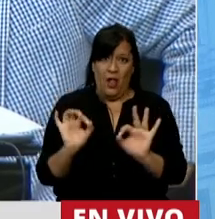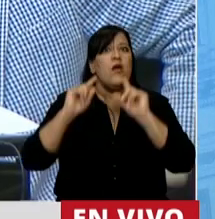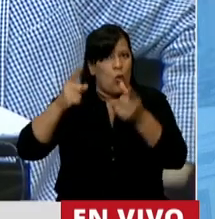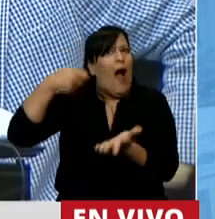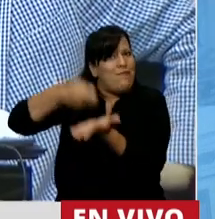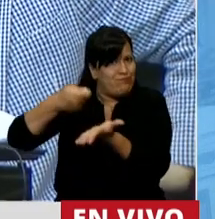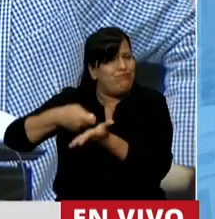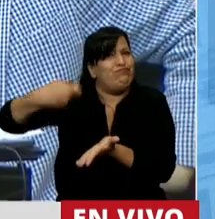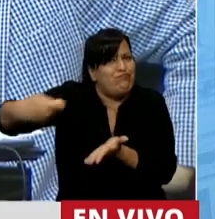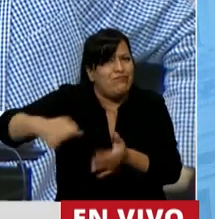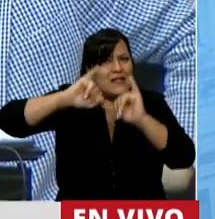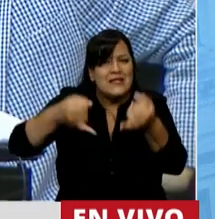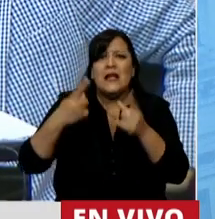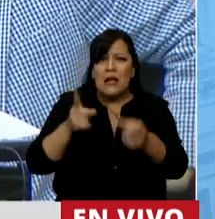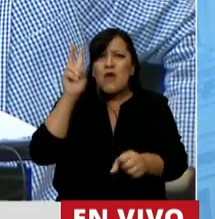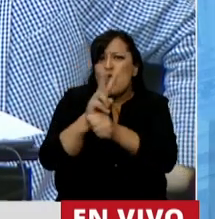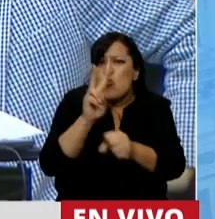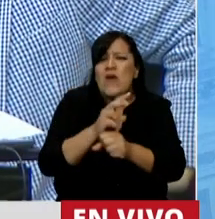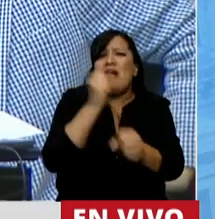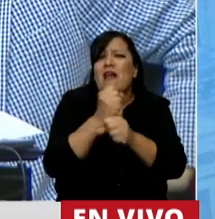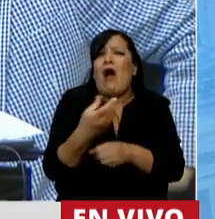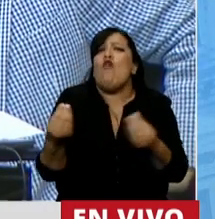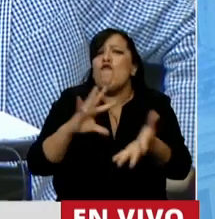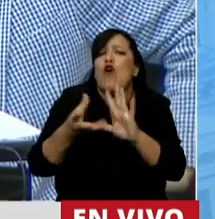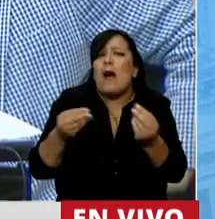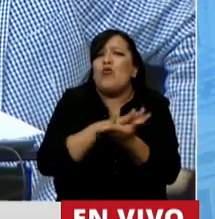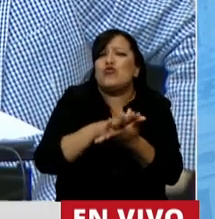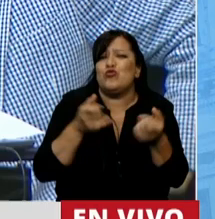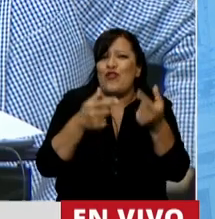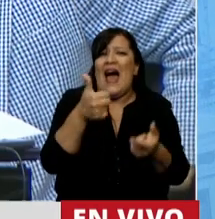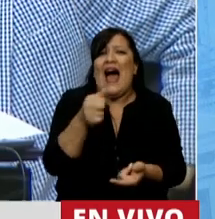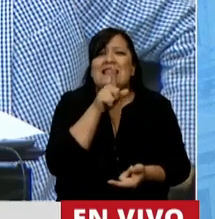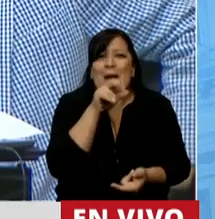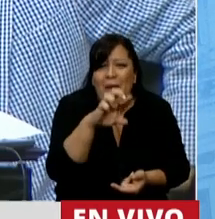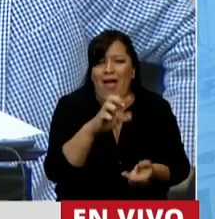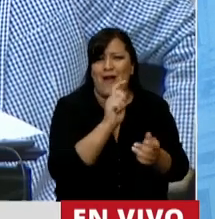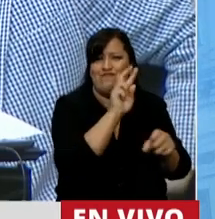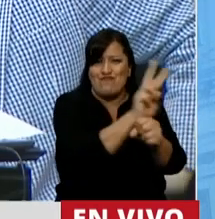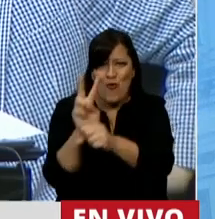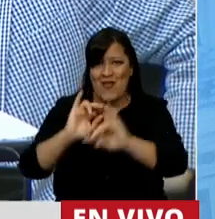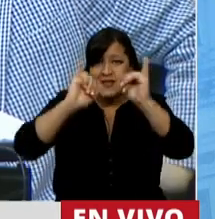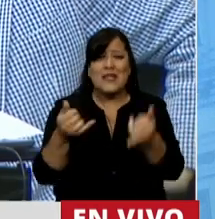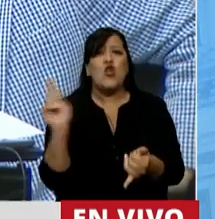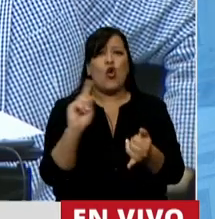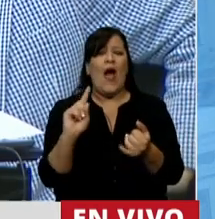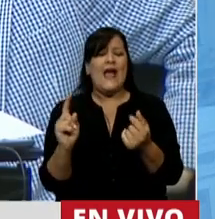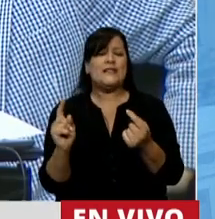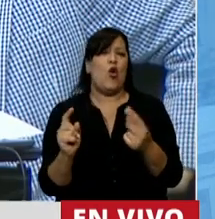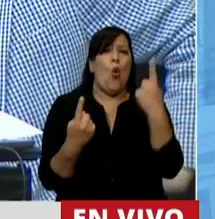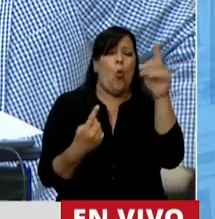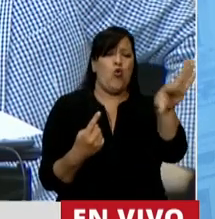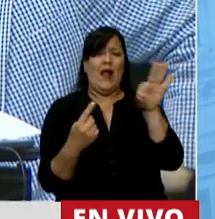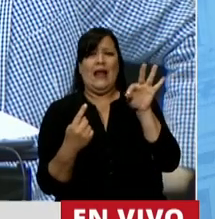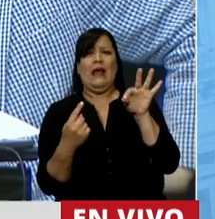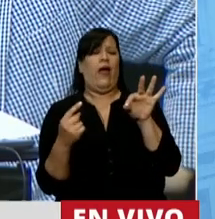cuidamos el trabajo con el ATP. No se trata de una cosa y la otra. Se pueden hacer las dos cosas